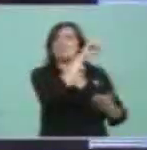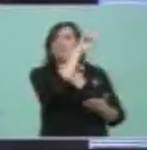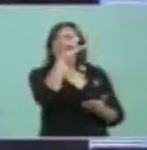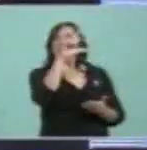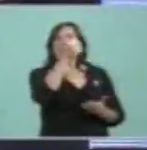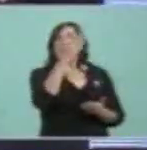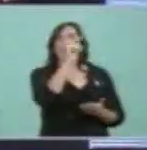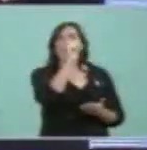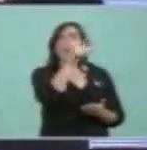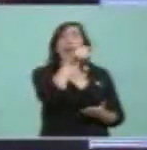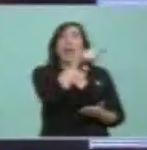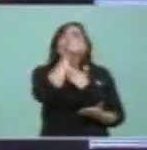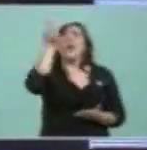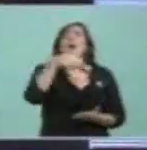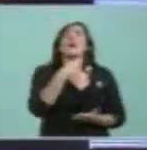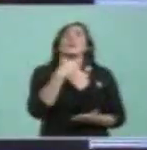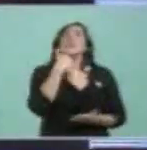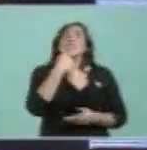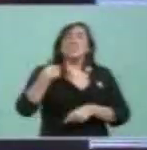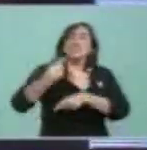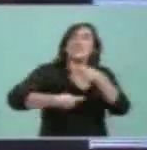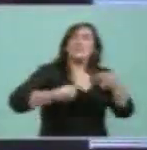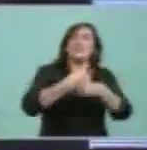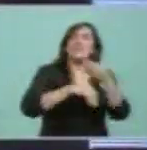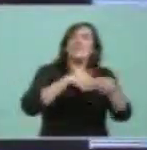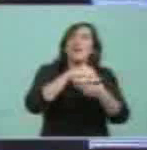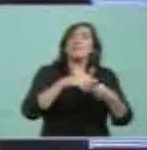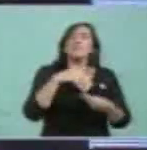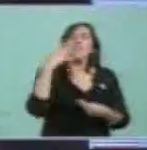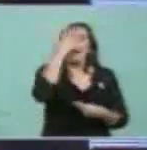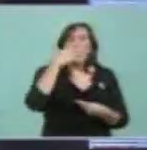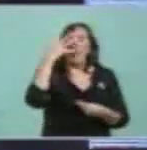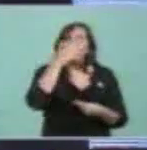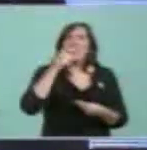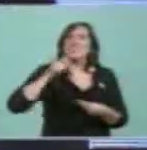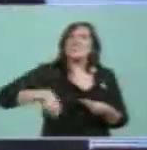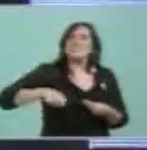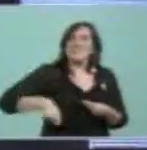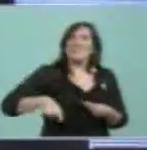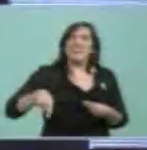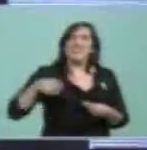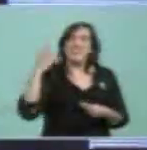era hijo de una esclava negra.